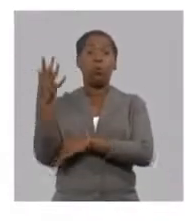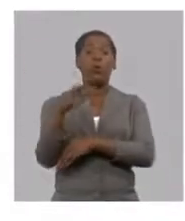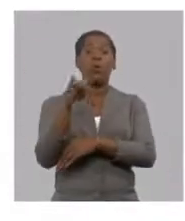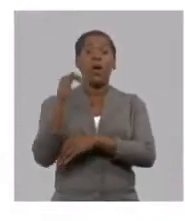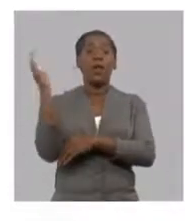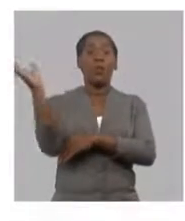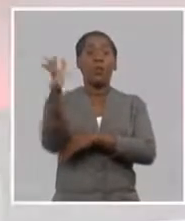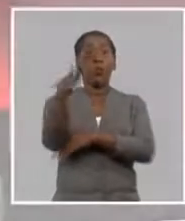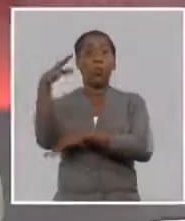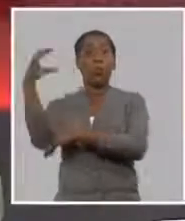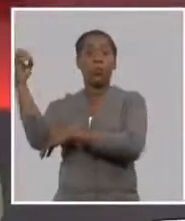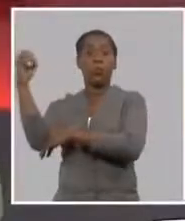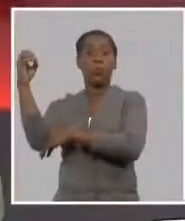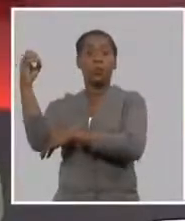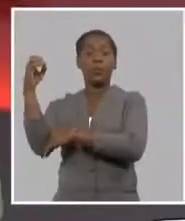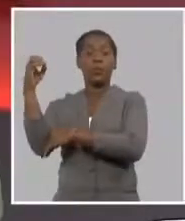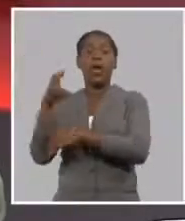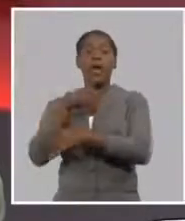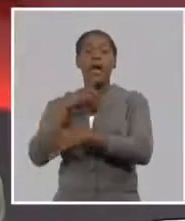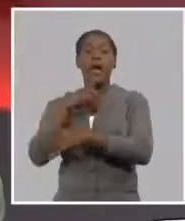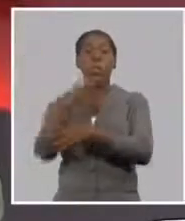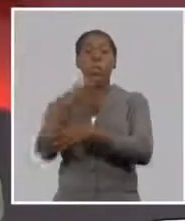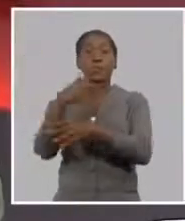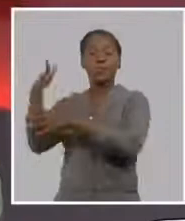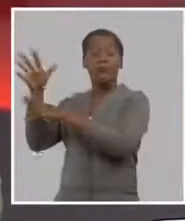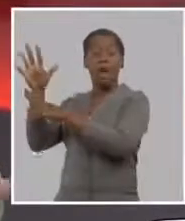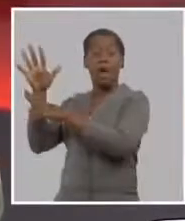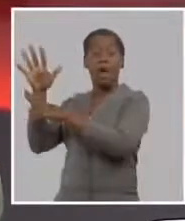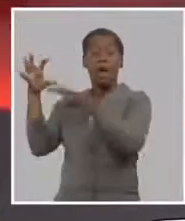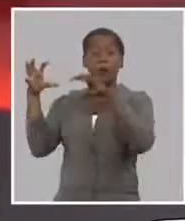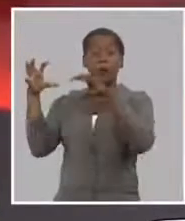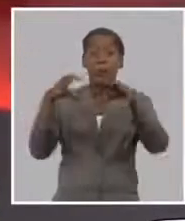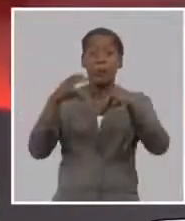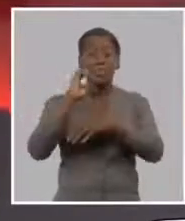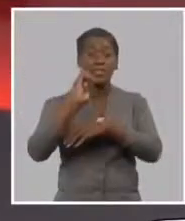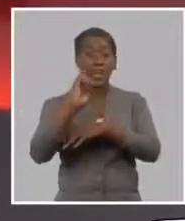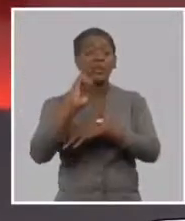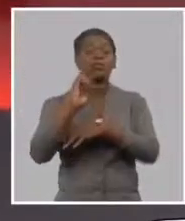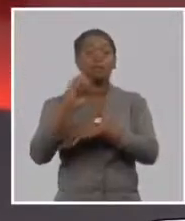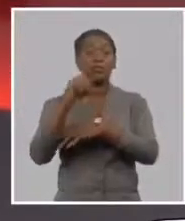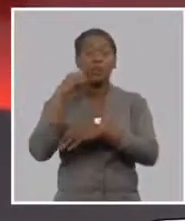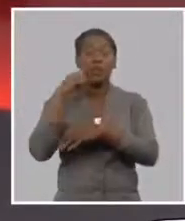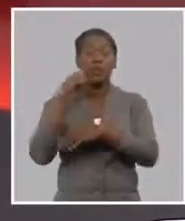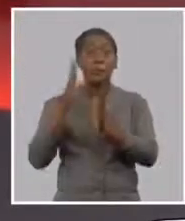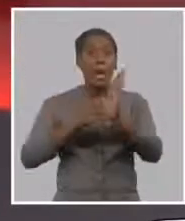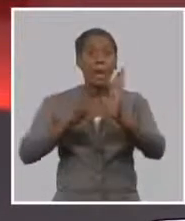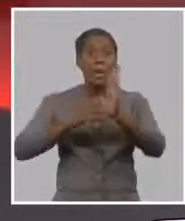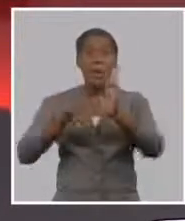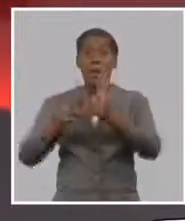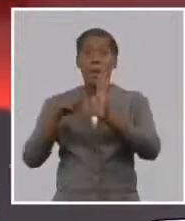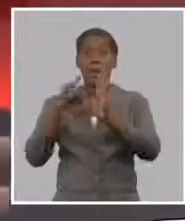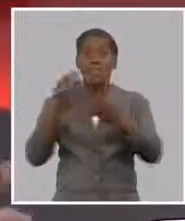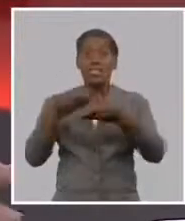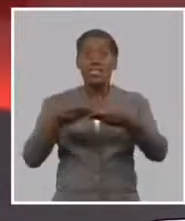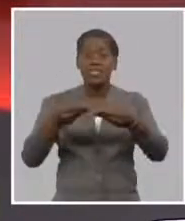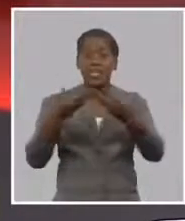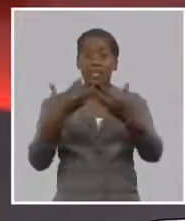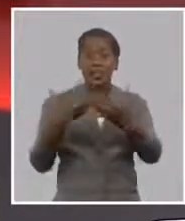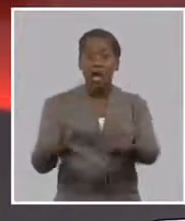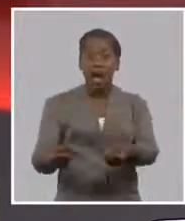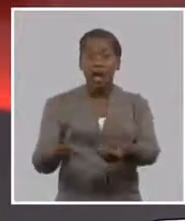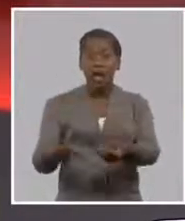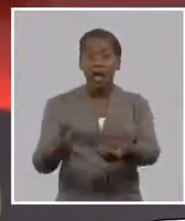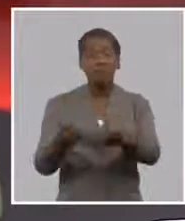plagas y enfermedades o sea se convierten en otro riesgo van siendo una cadena de eventos y al final nosotros tenemos que internizar en el seguro pecuario